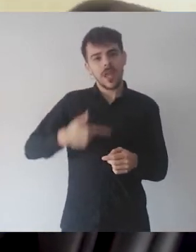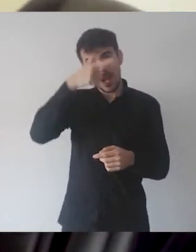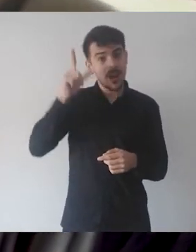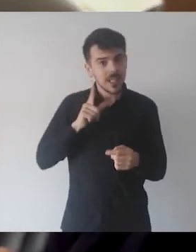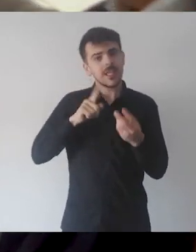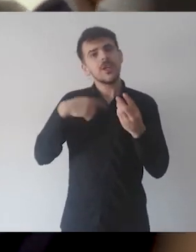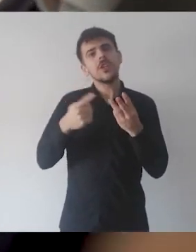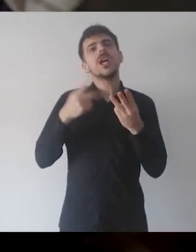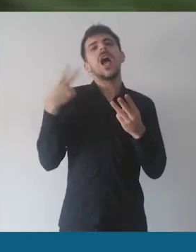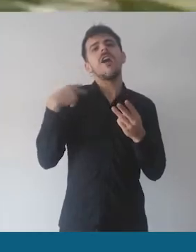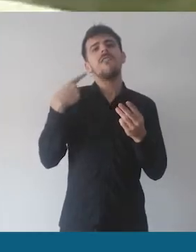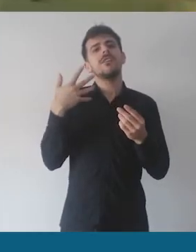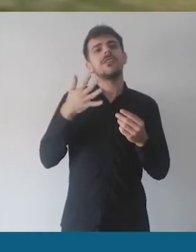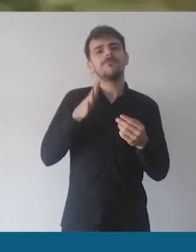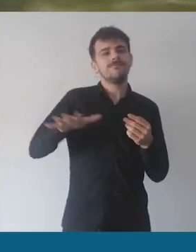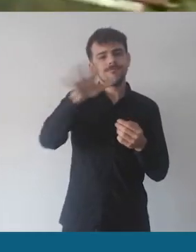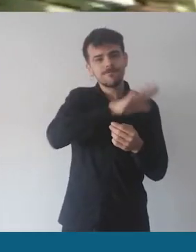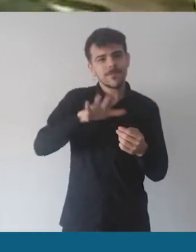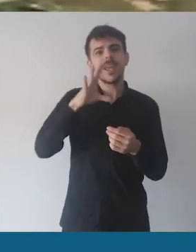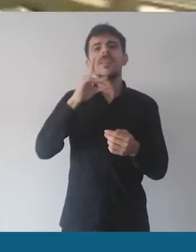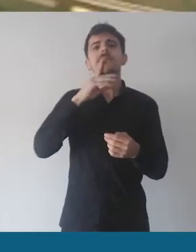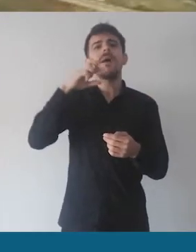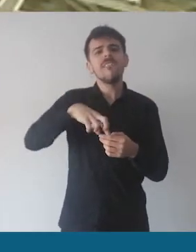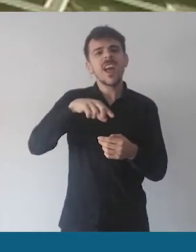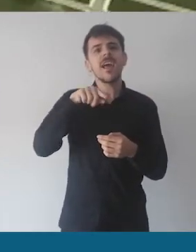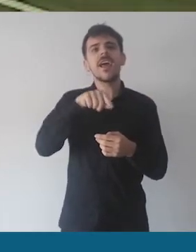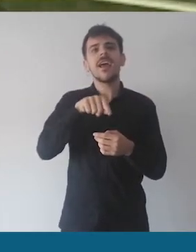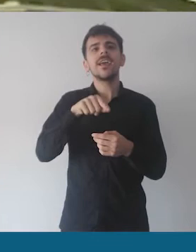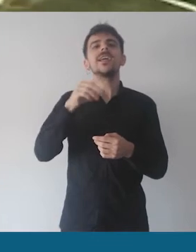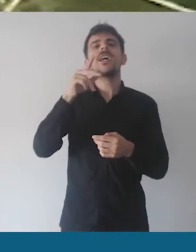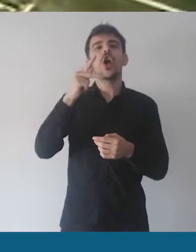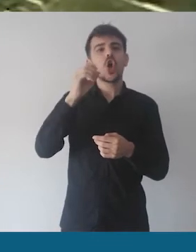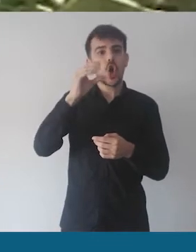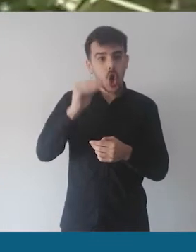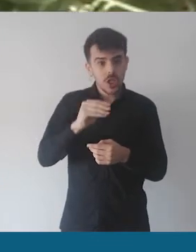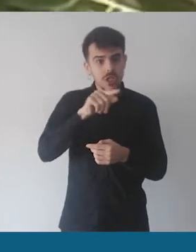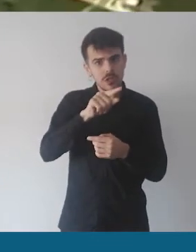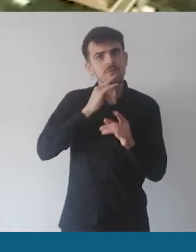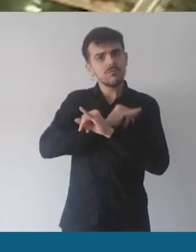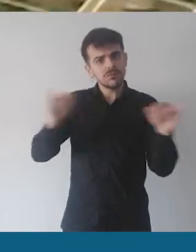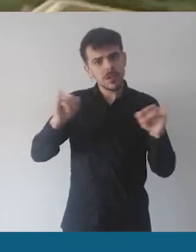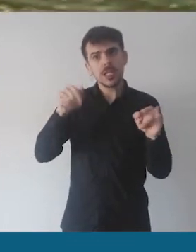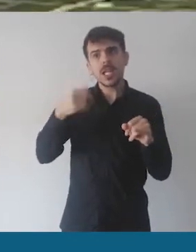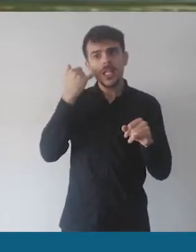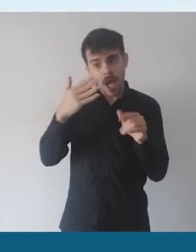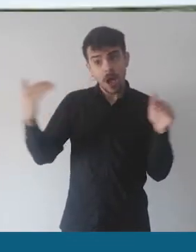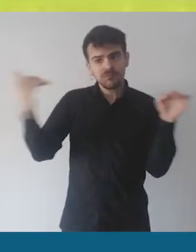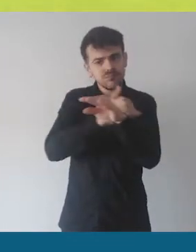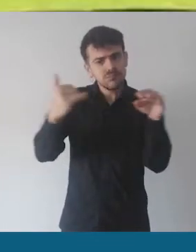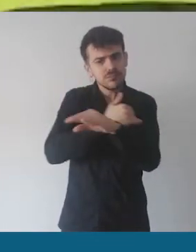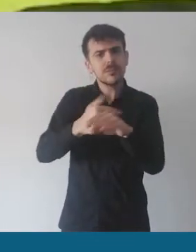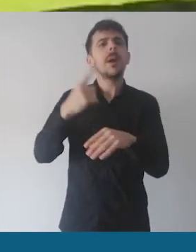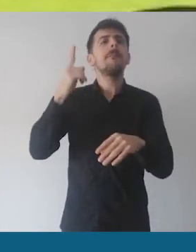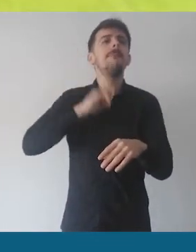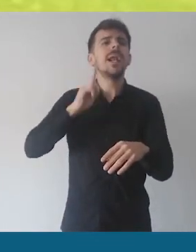Nacional de Vialidad, Daniel Koch, anunciaron que la obra de doble vía en el acceso oeste a Paraná está próxima